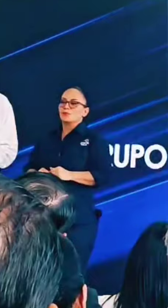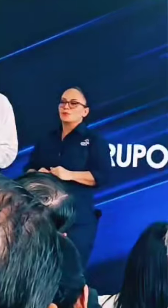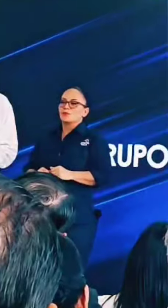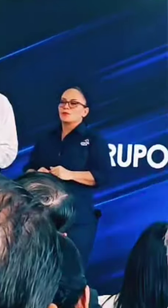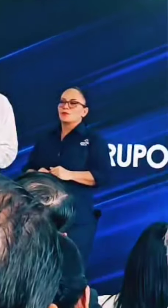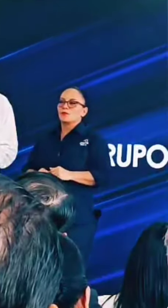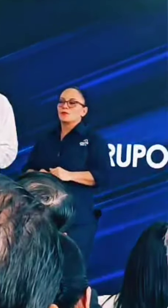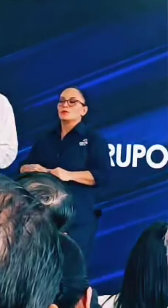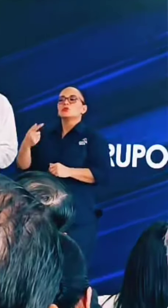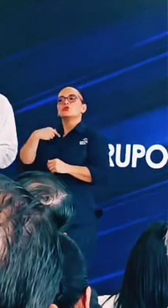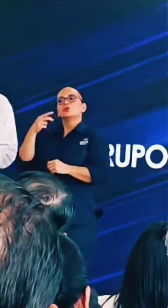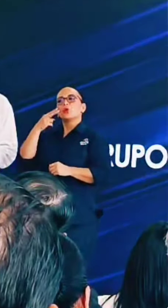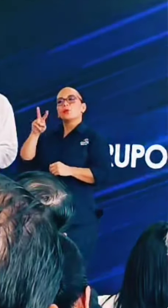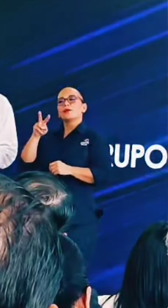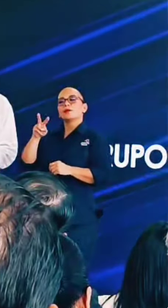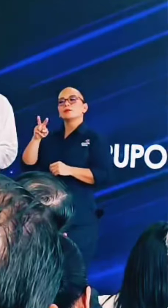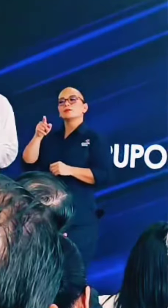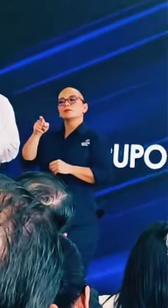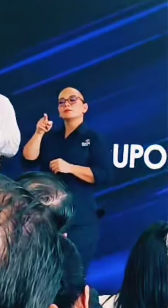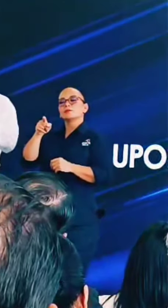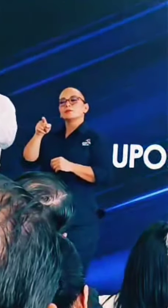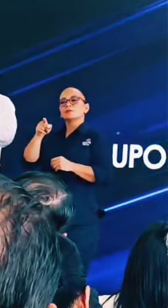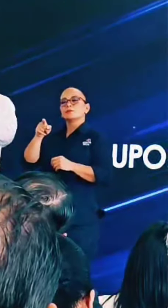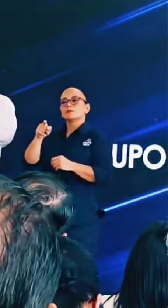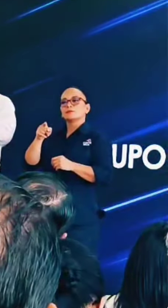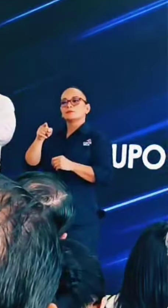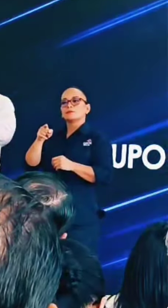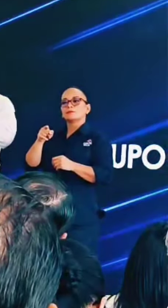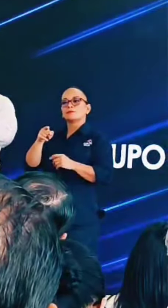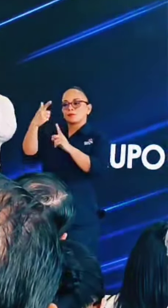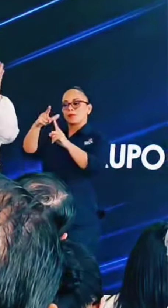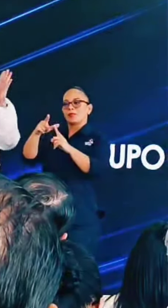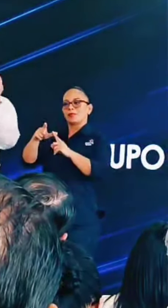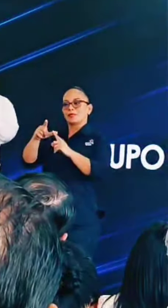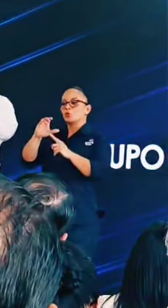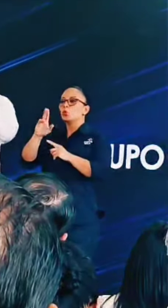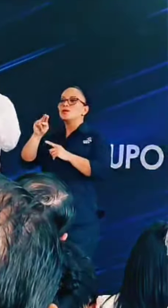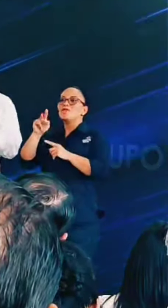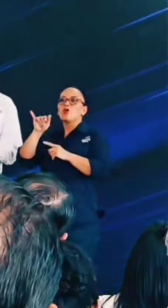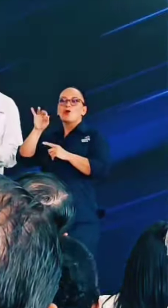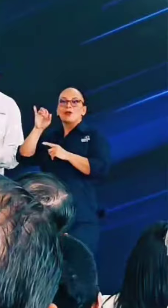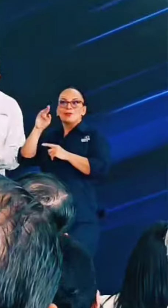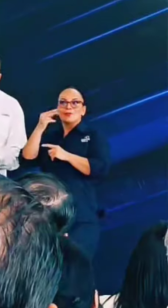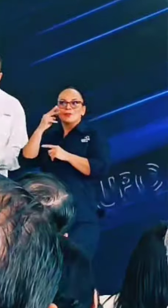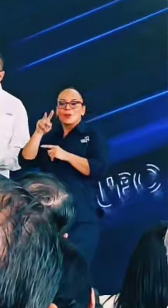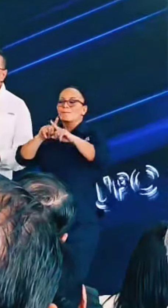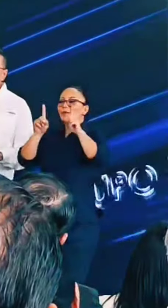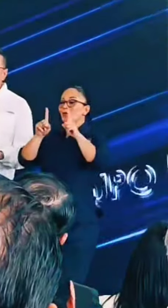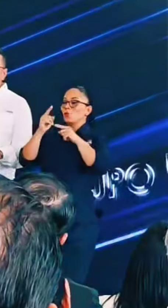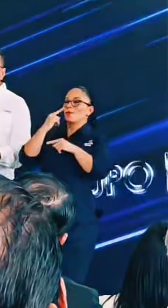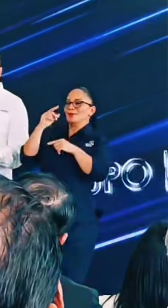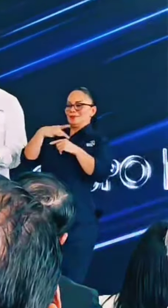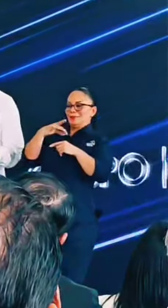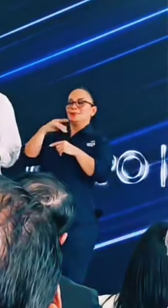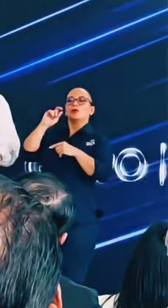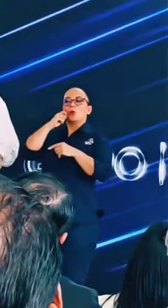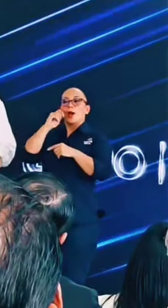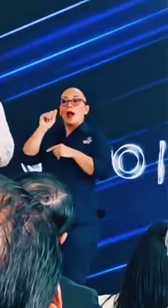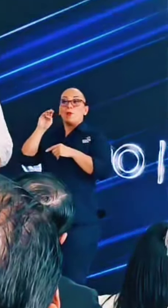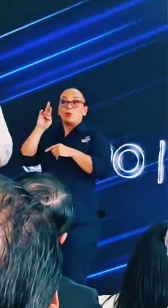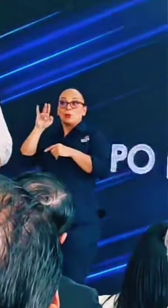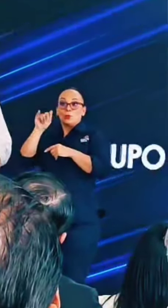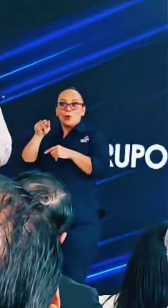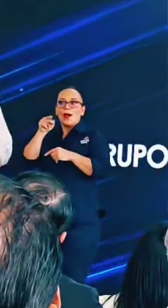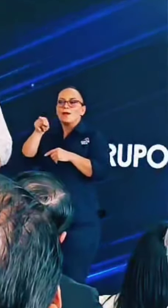Yo vi parte de las tabletas con letras uniformes, es una maravilla. Pero en el código de Hammurabi ya